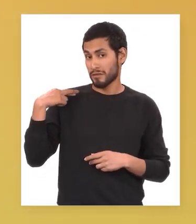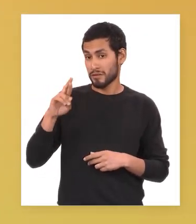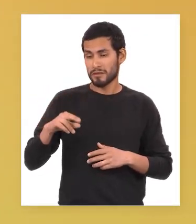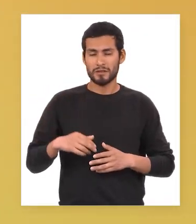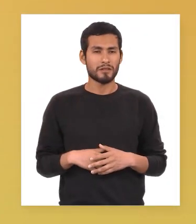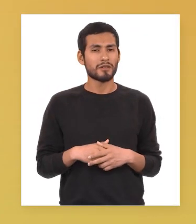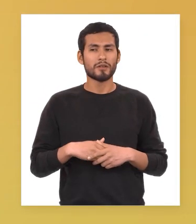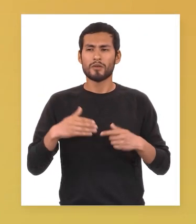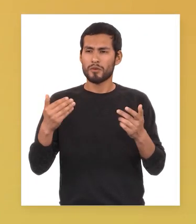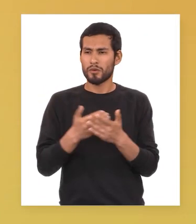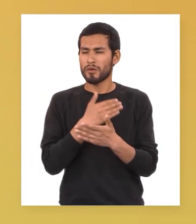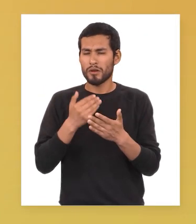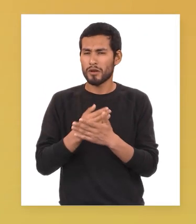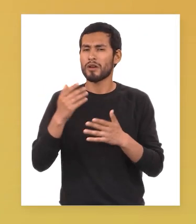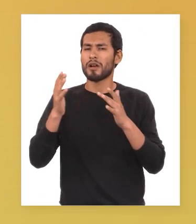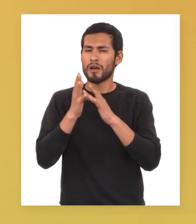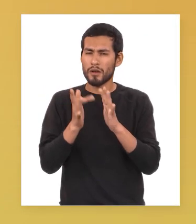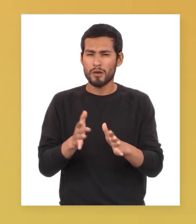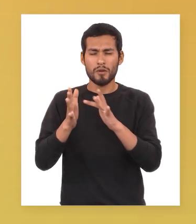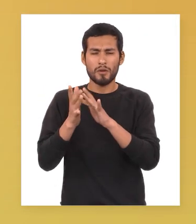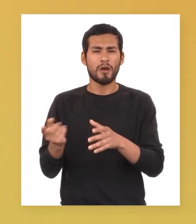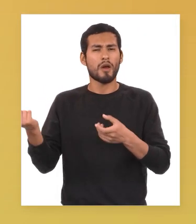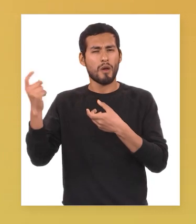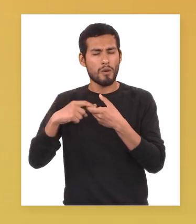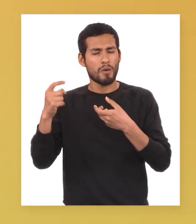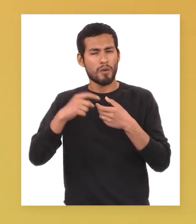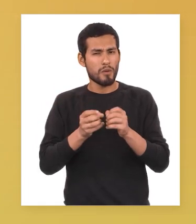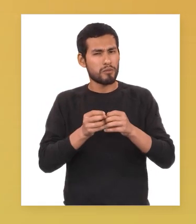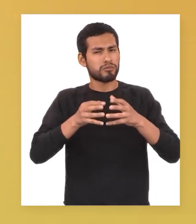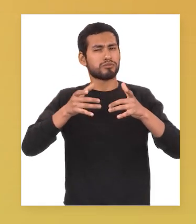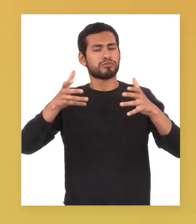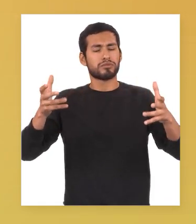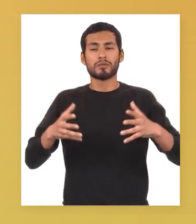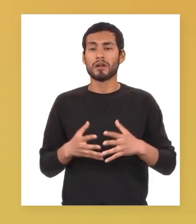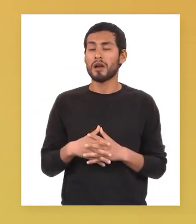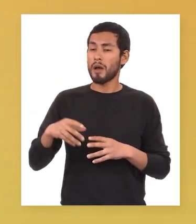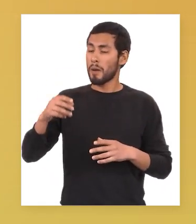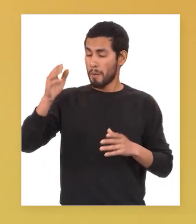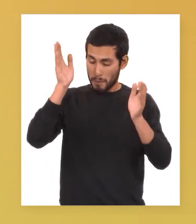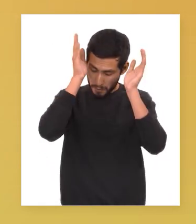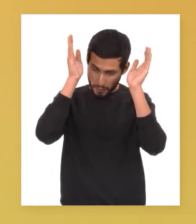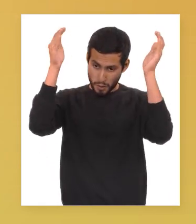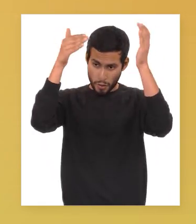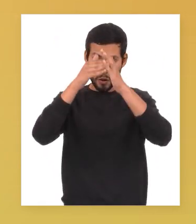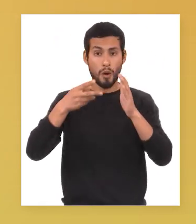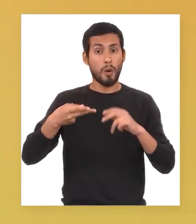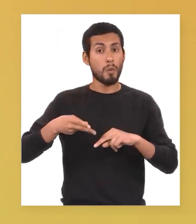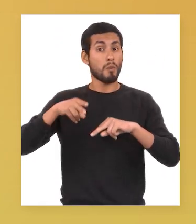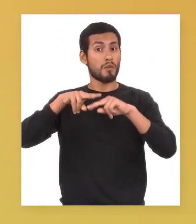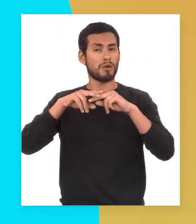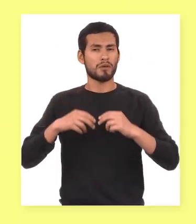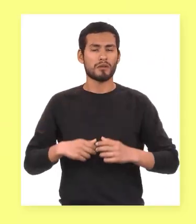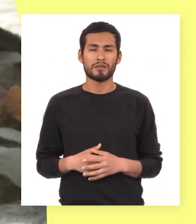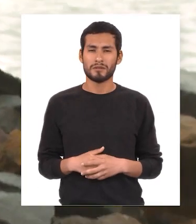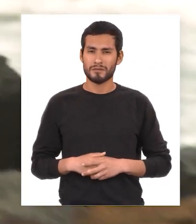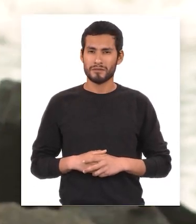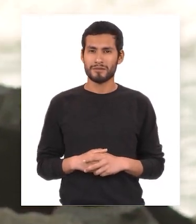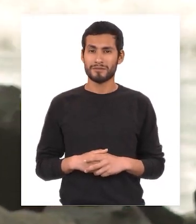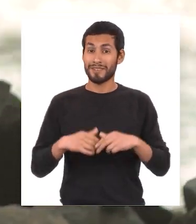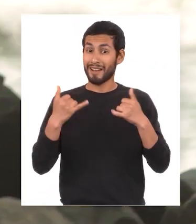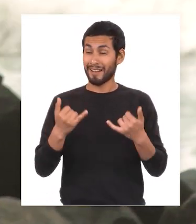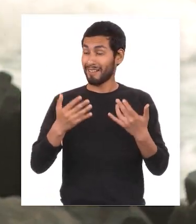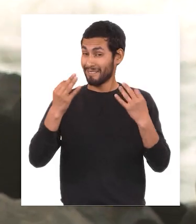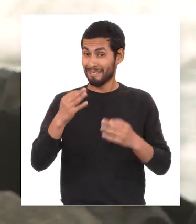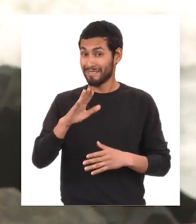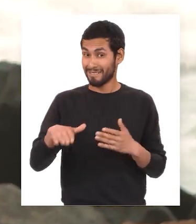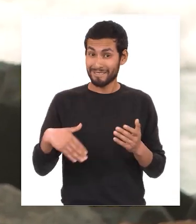religioso nuevos fieles se unieron al cristianismo la autoridad del papa aumentó ahora